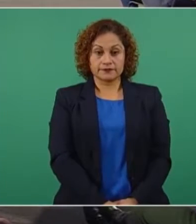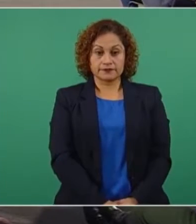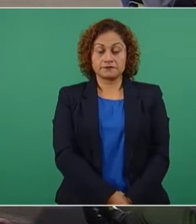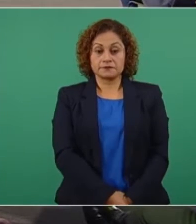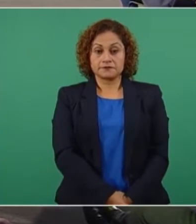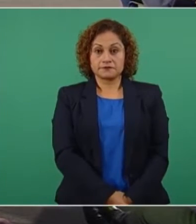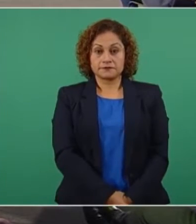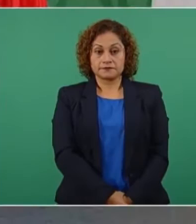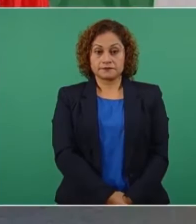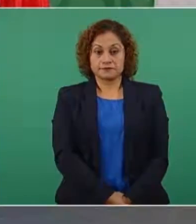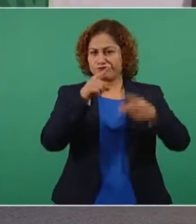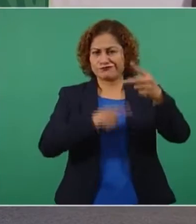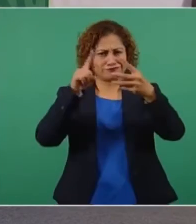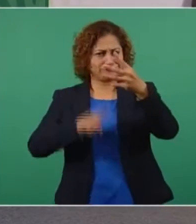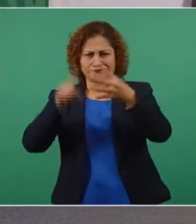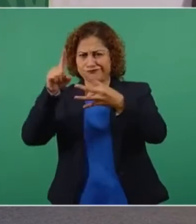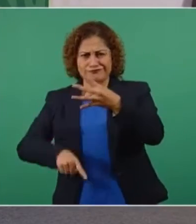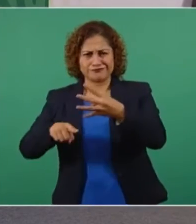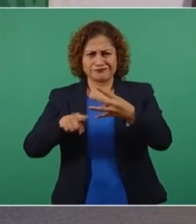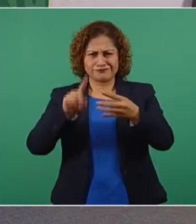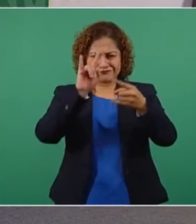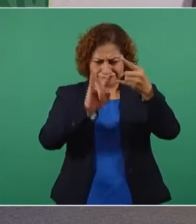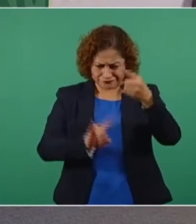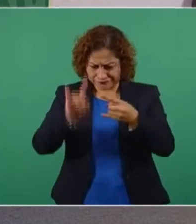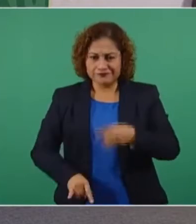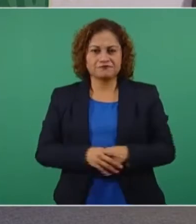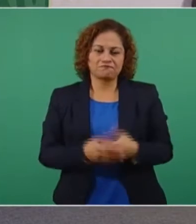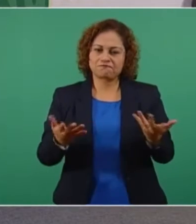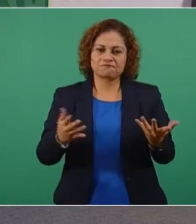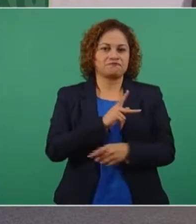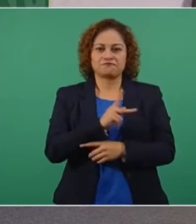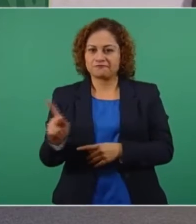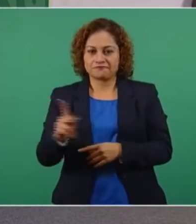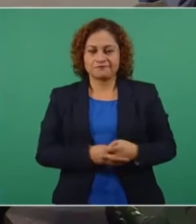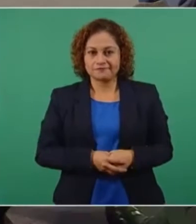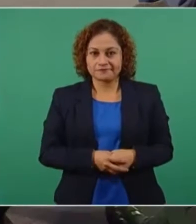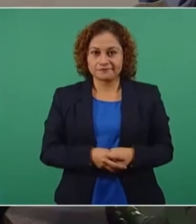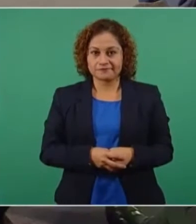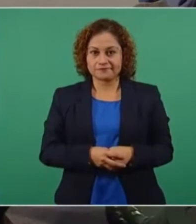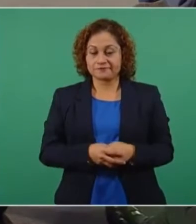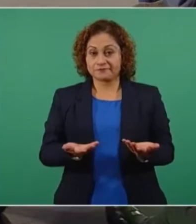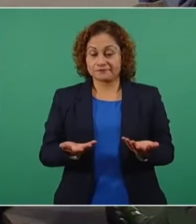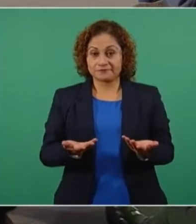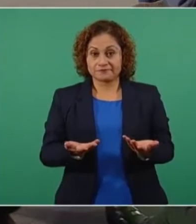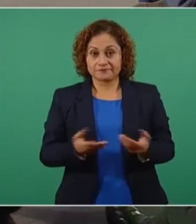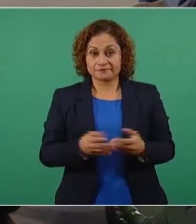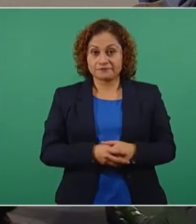aquí está, Aguilar, todos, no hay ninguno que